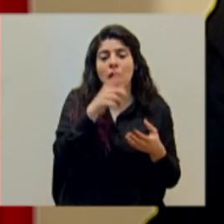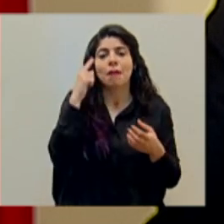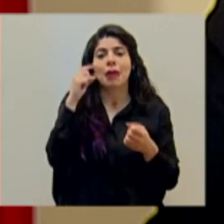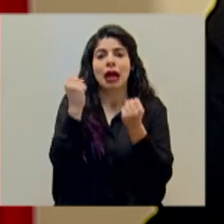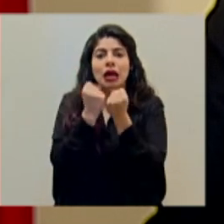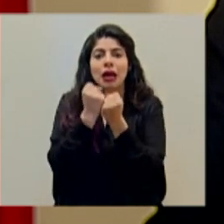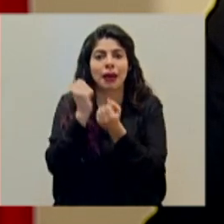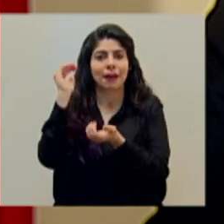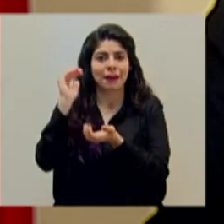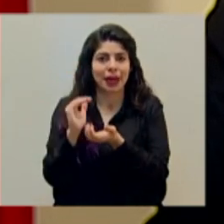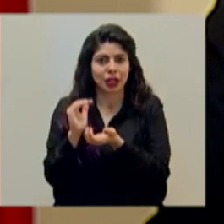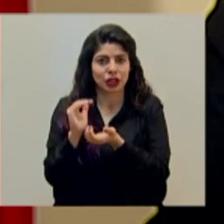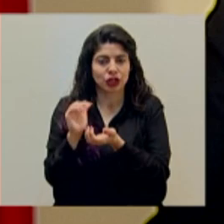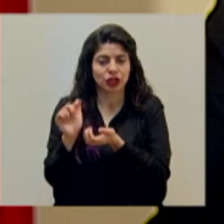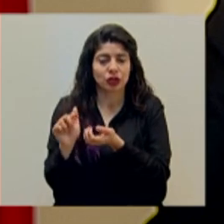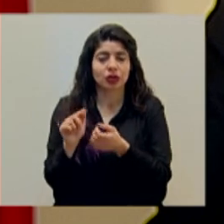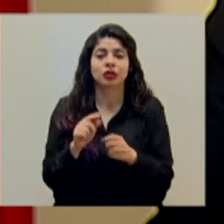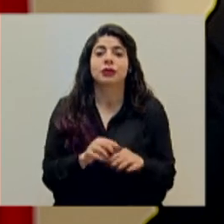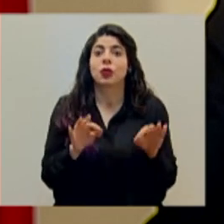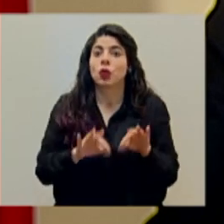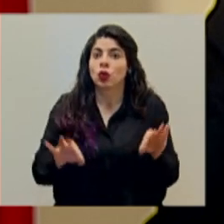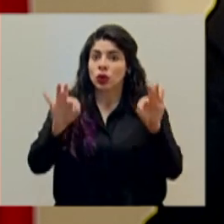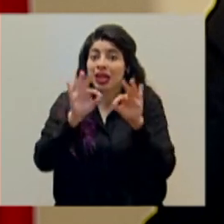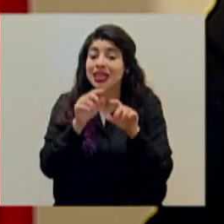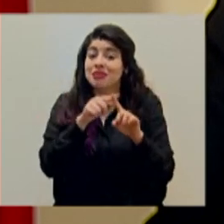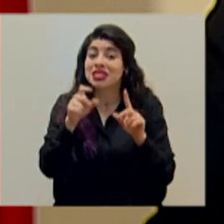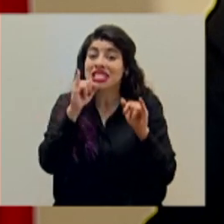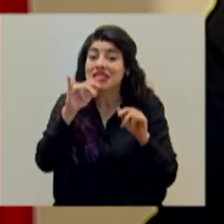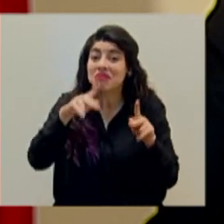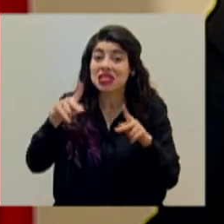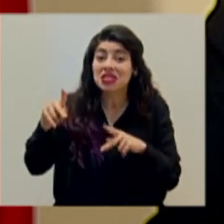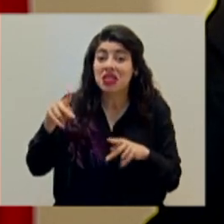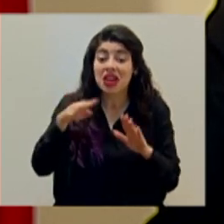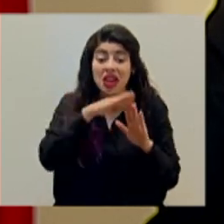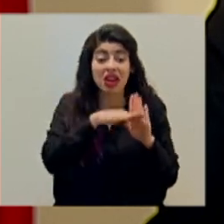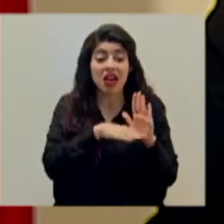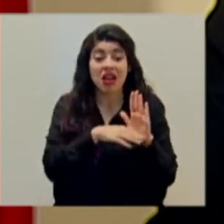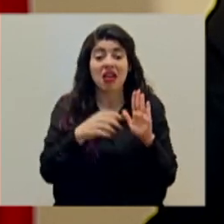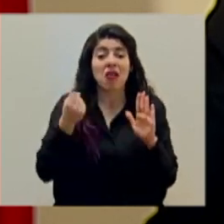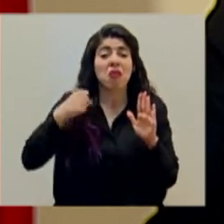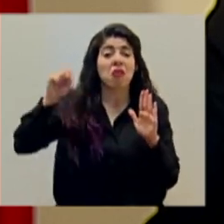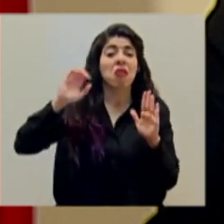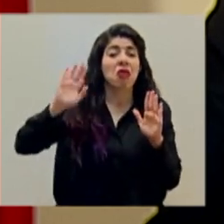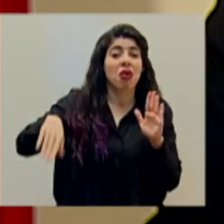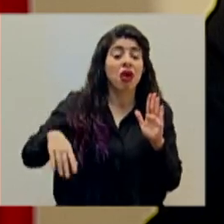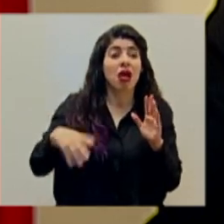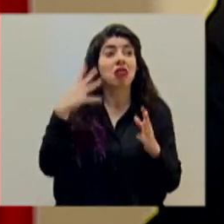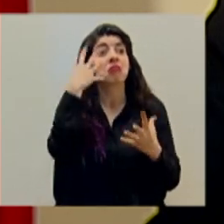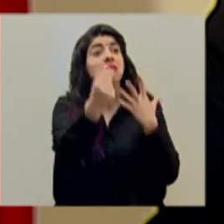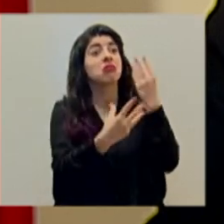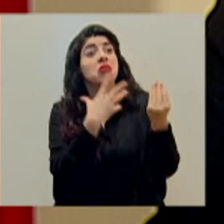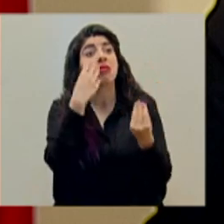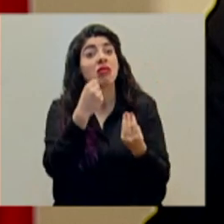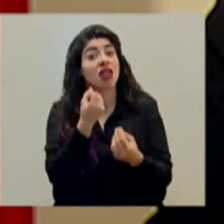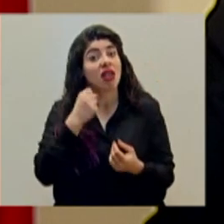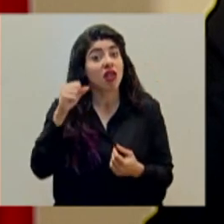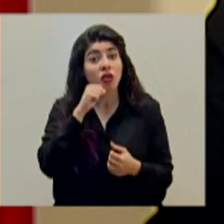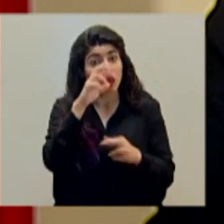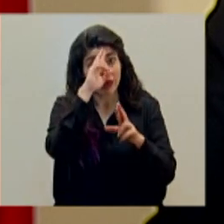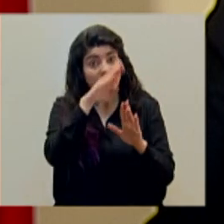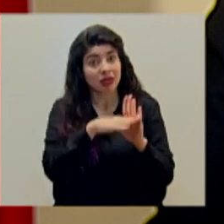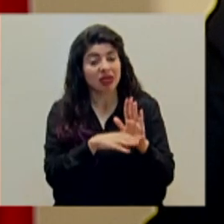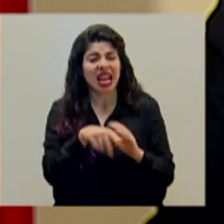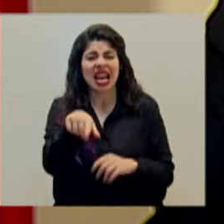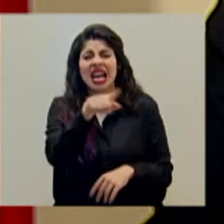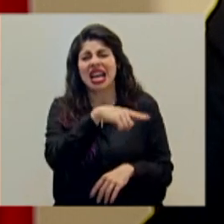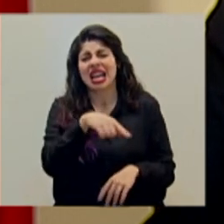muy importante pero lo que sí es claro es que entre menos cumplimiento de protocolos y obviamente entre más movilización sin cumplimiento de protocolos el riesgo se